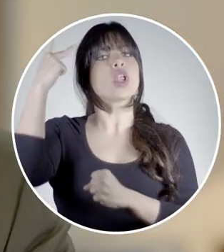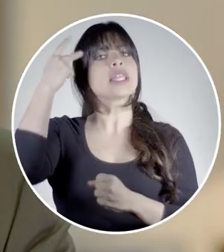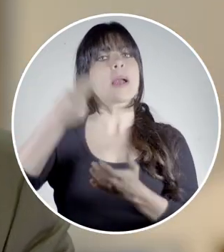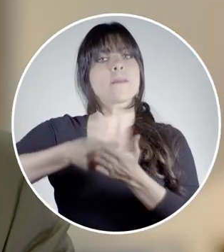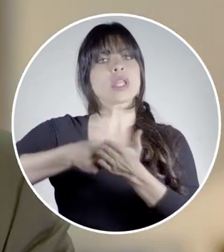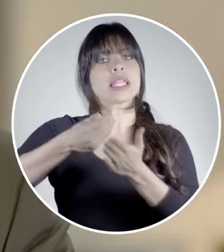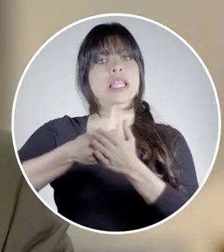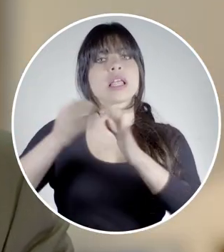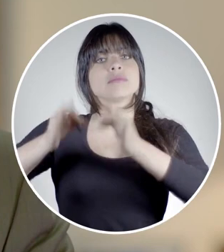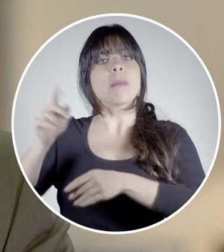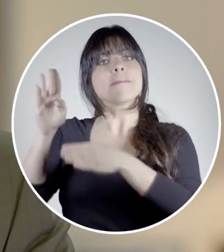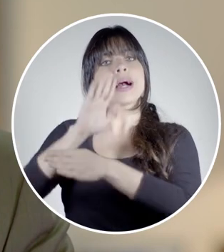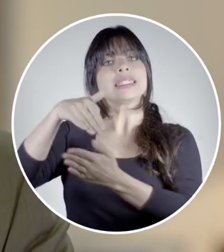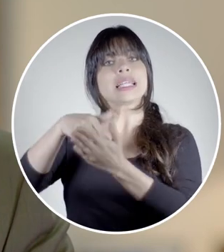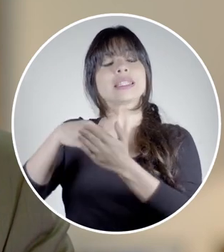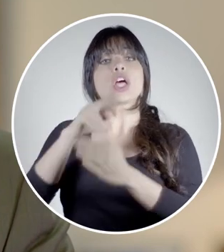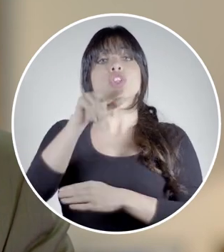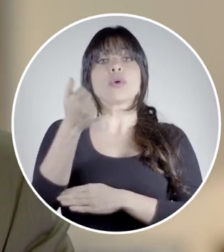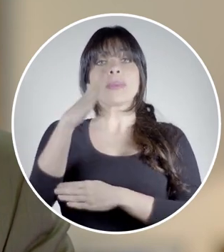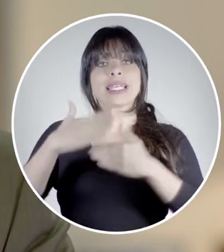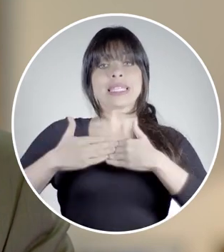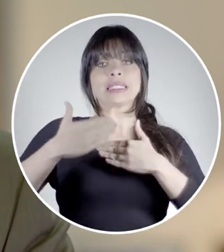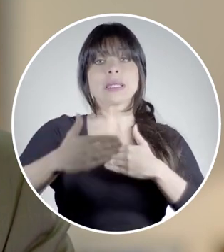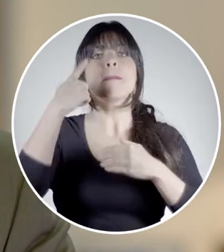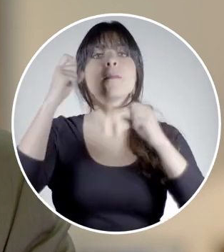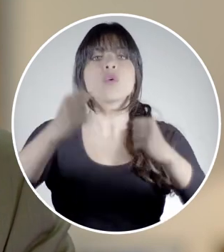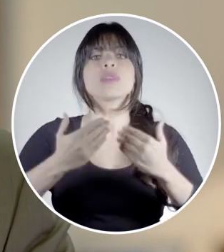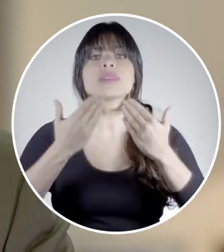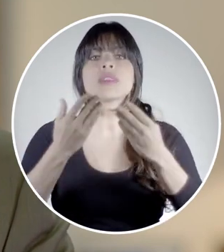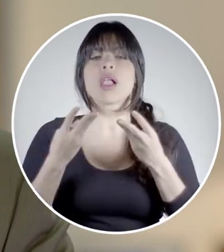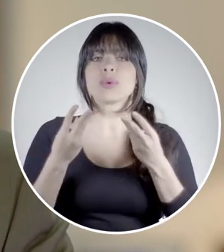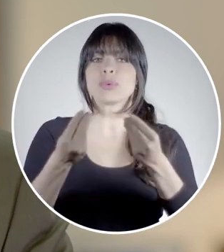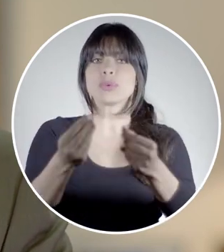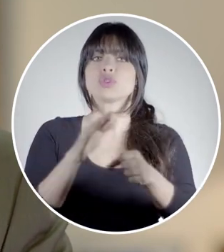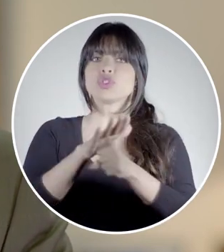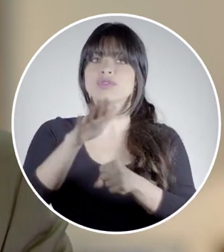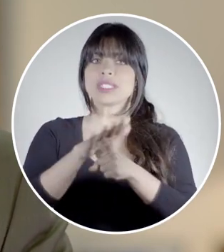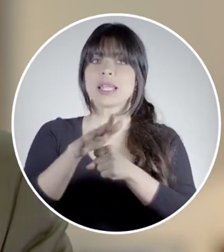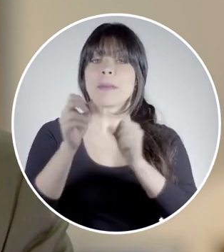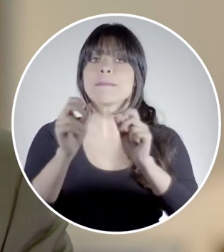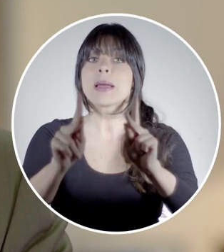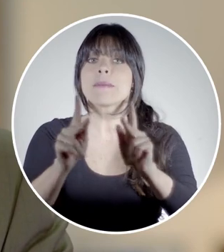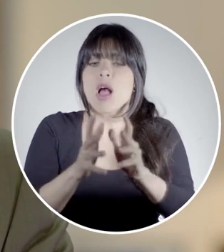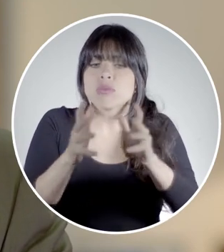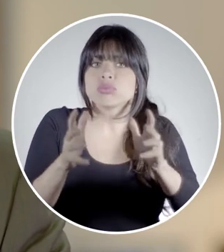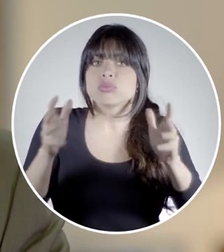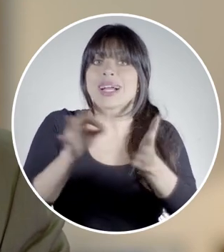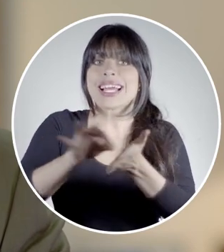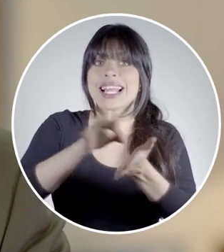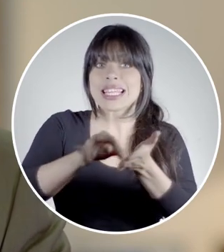gobierno apoya la política monetaria seguida por el Banco Central durante el 2015 para proveer la liquidez suficiente que permita